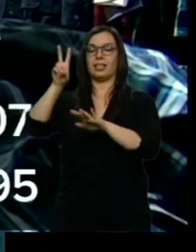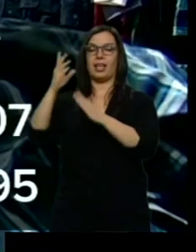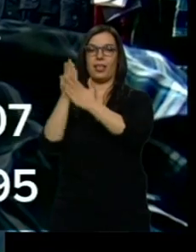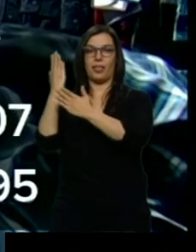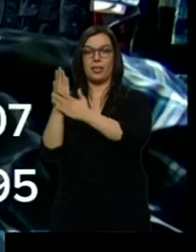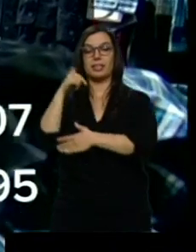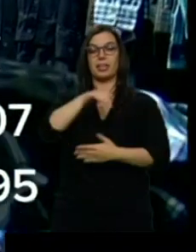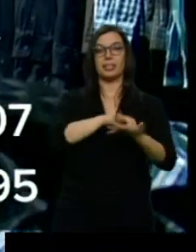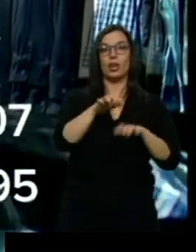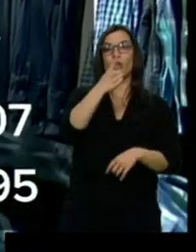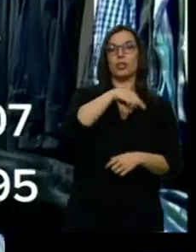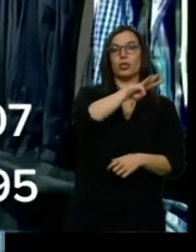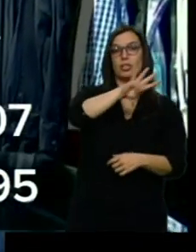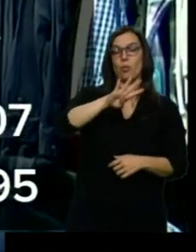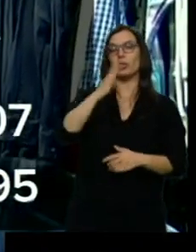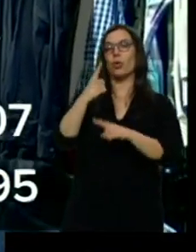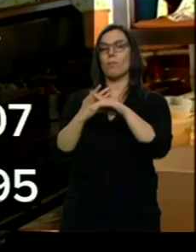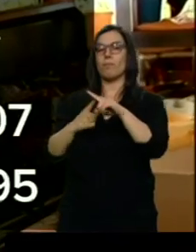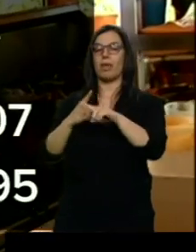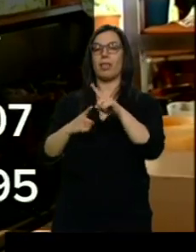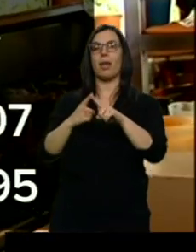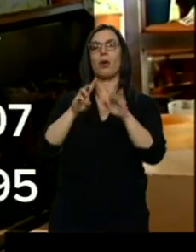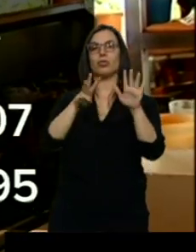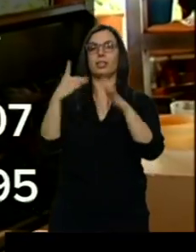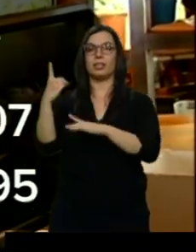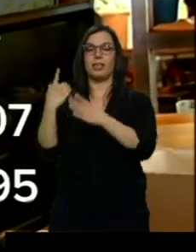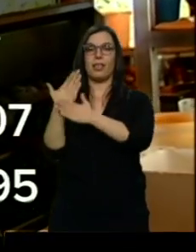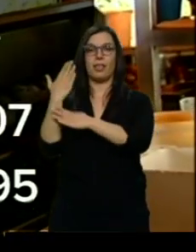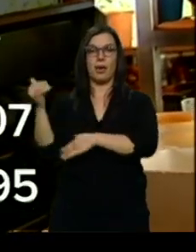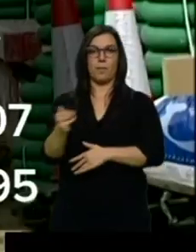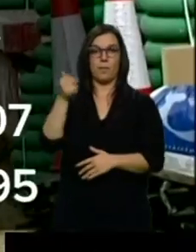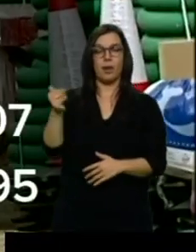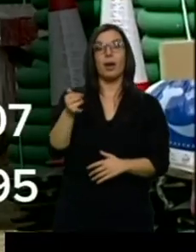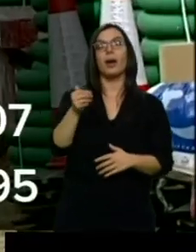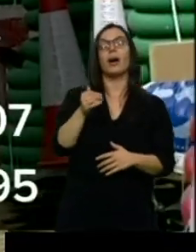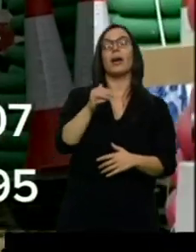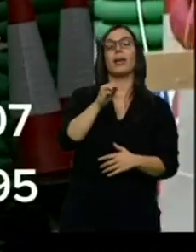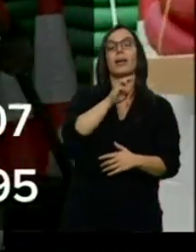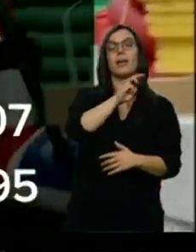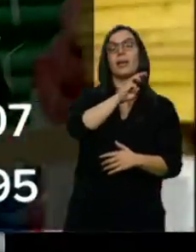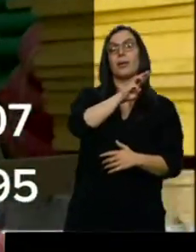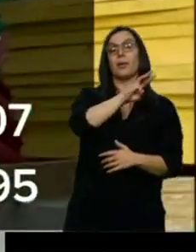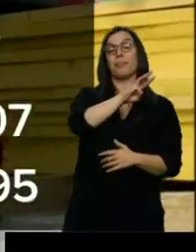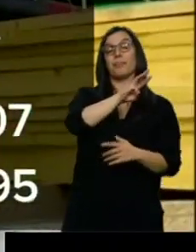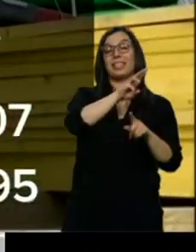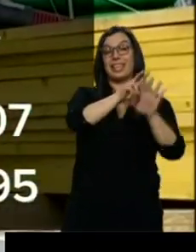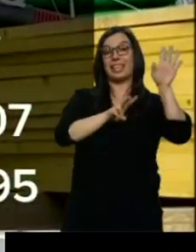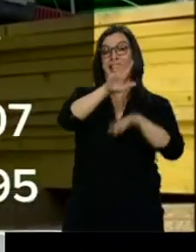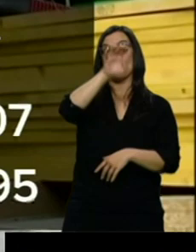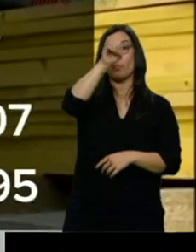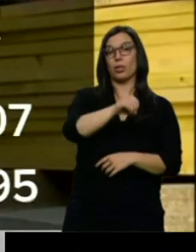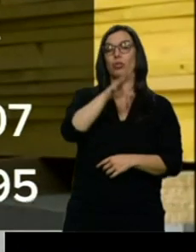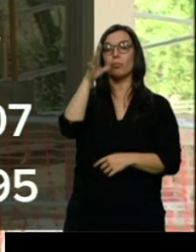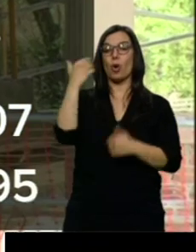y una media de 86 días de baja. Tres cuartas partes fueron provocadas por posturas forzadas y movimientos repetitivos.